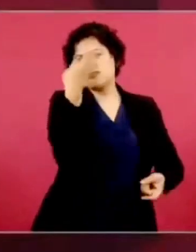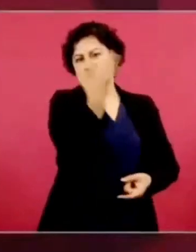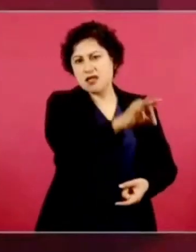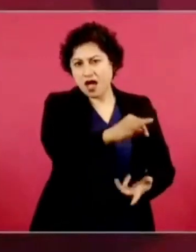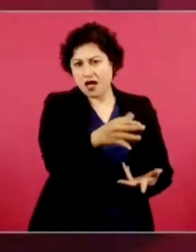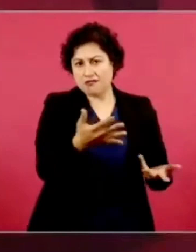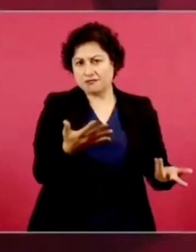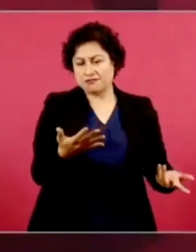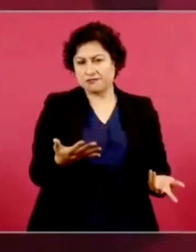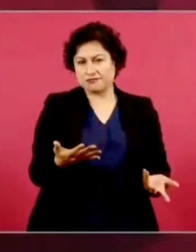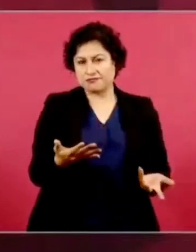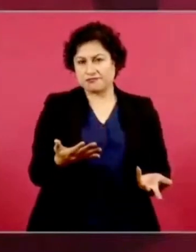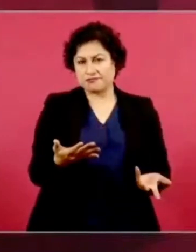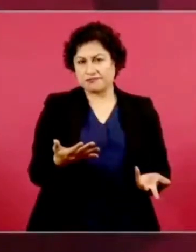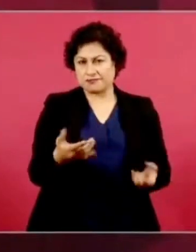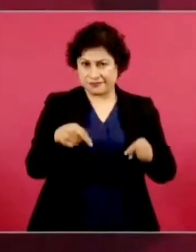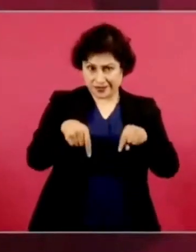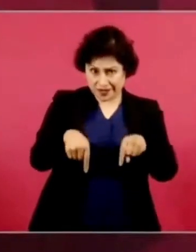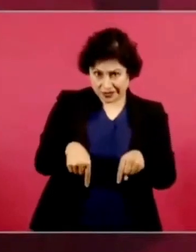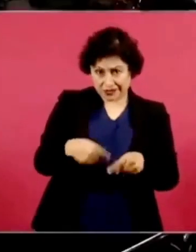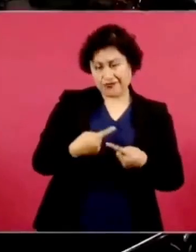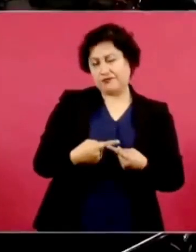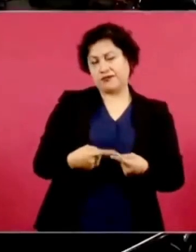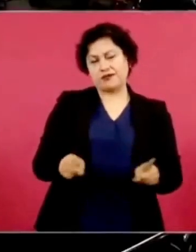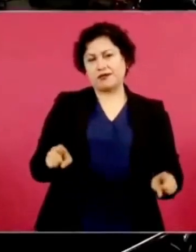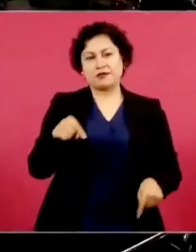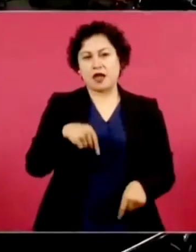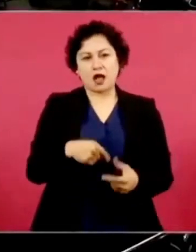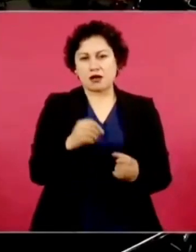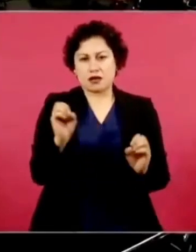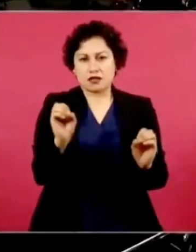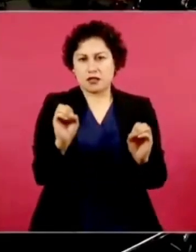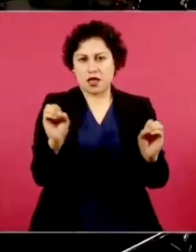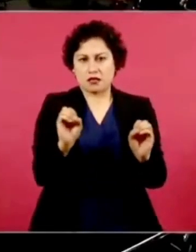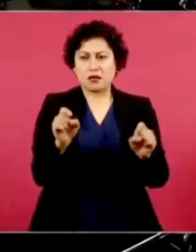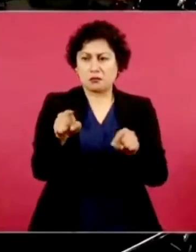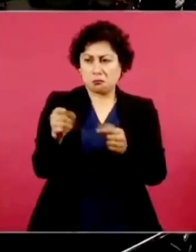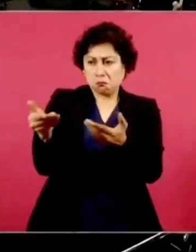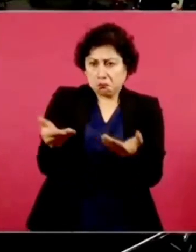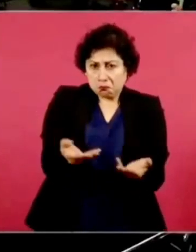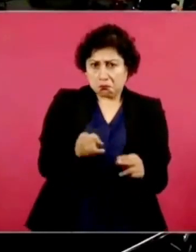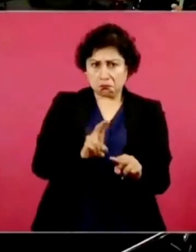aquí no hay eso, aquí usted es bienvenido.